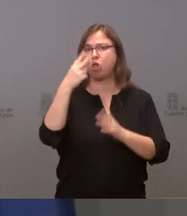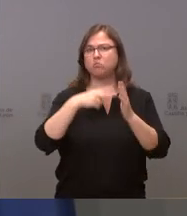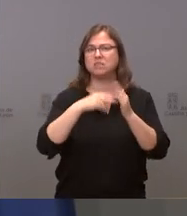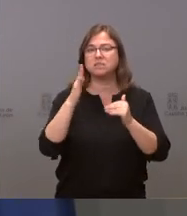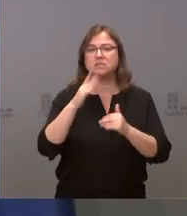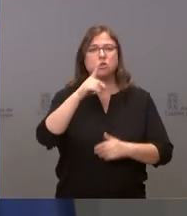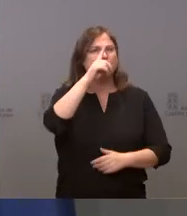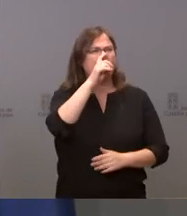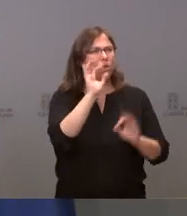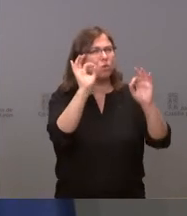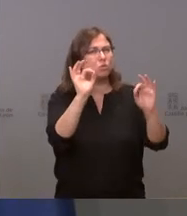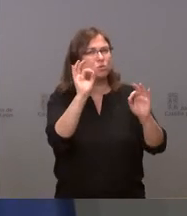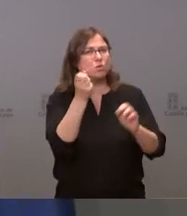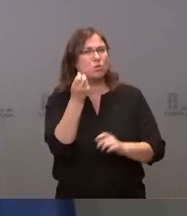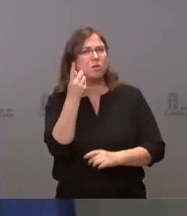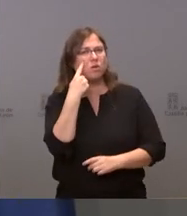recuerdo el número exacto.